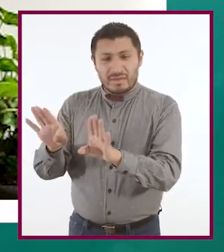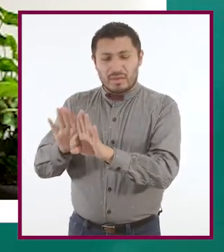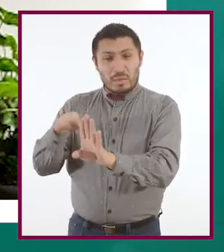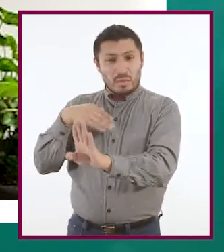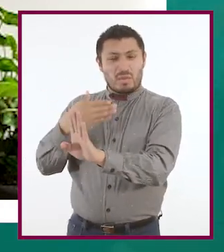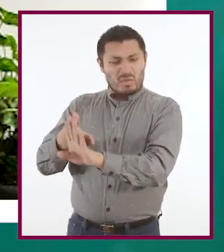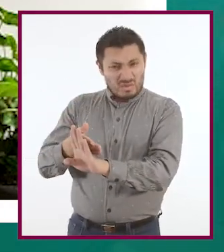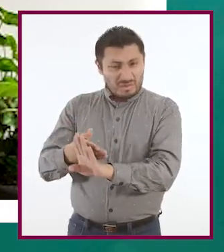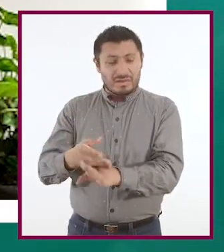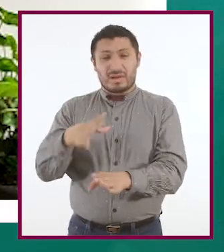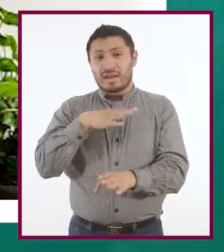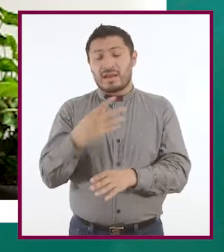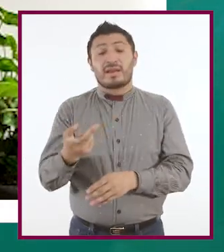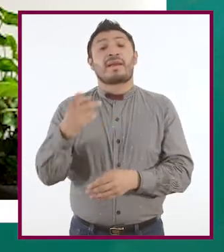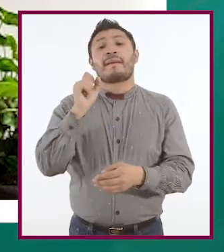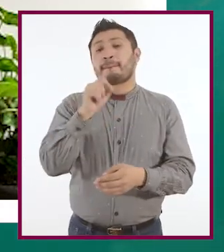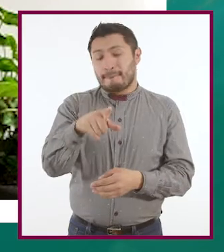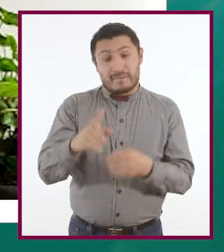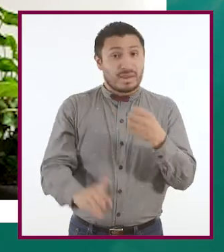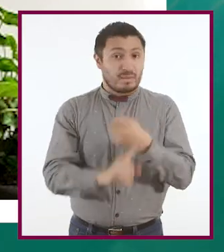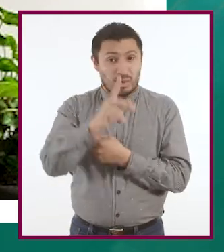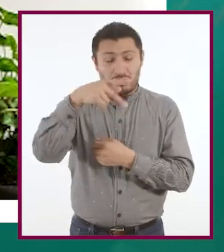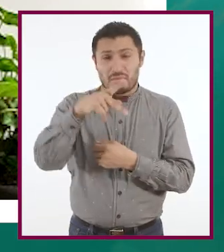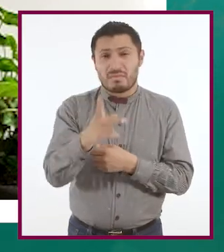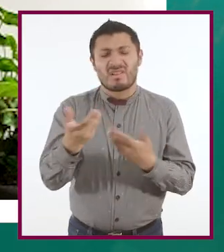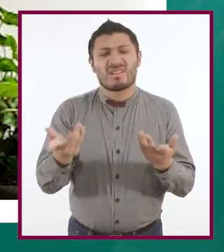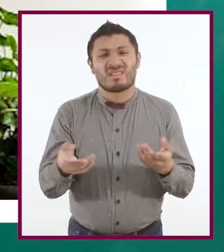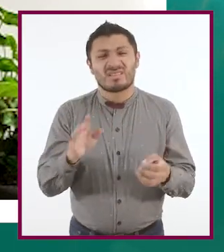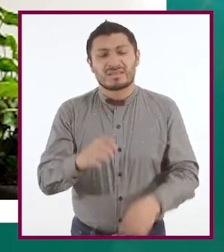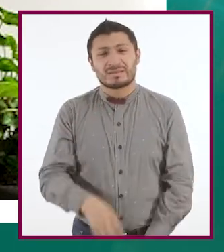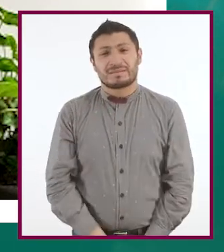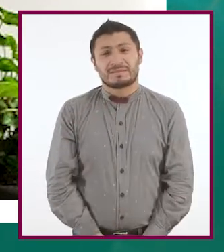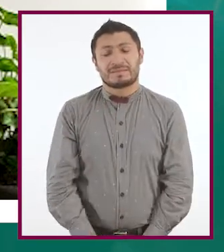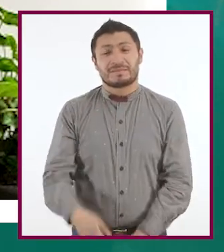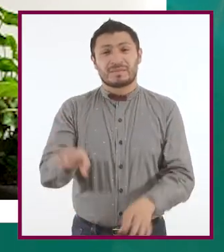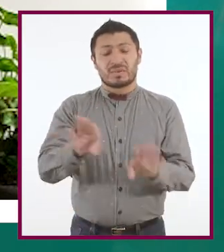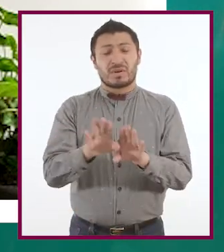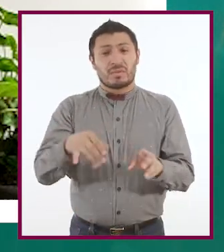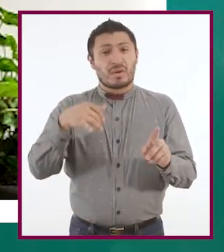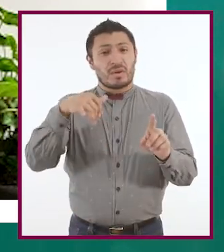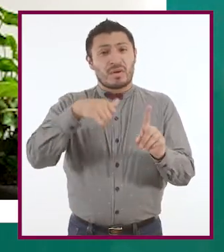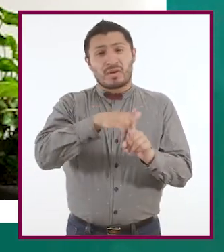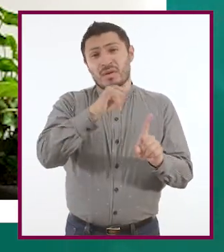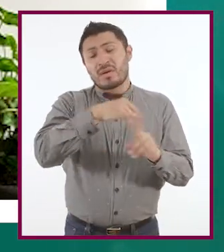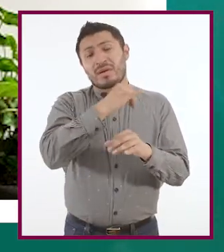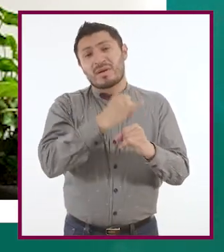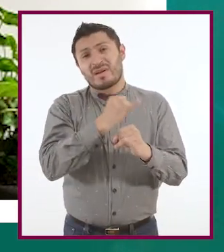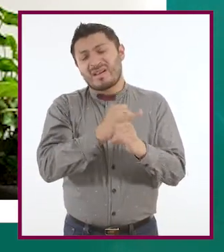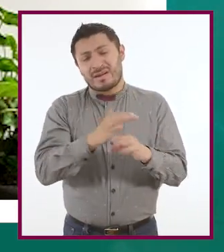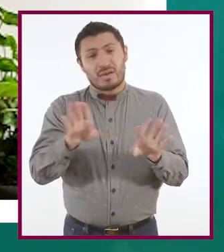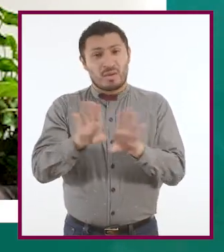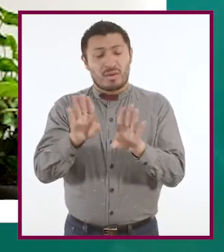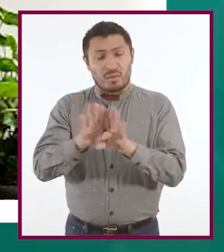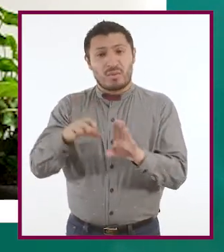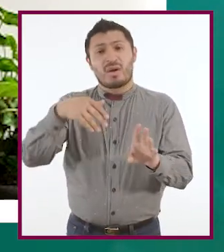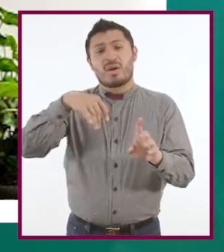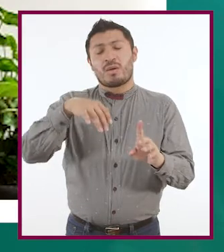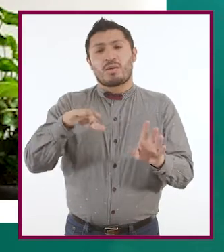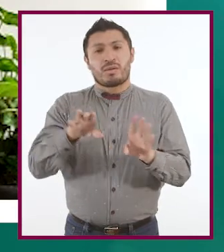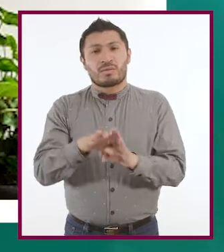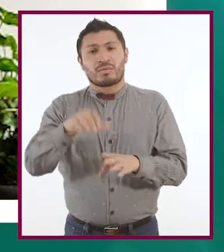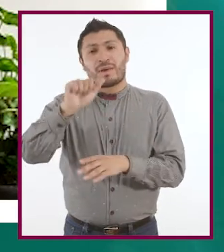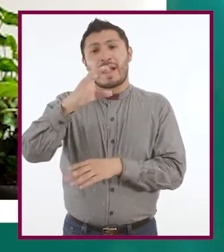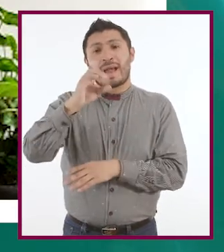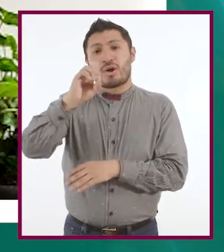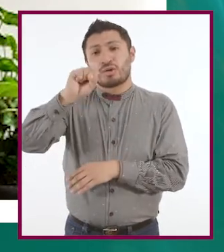parte de una misma problemática, pero normalmente nos referimos a ciberacoso cuando se trata de alguien un mayor de